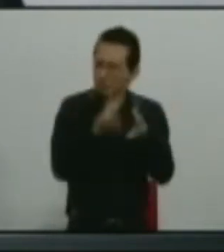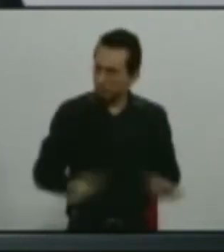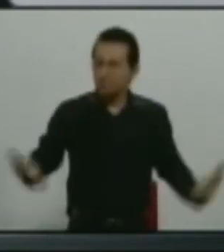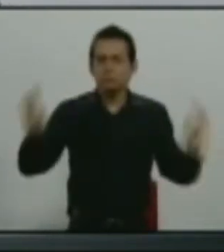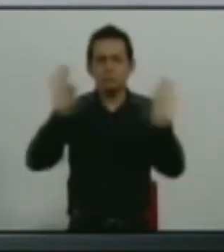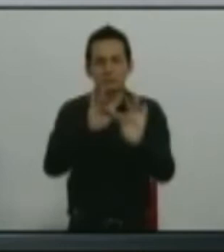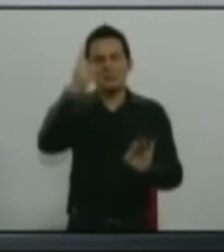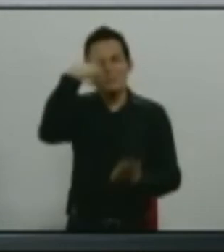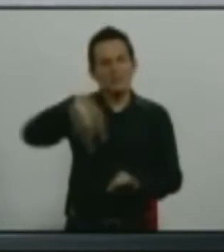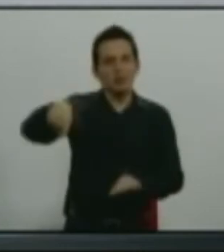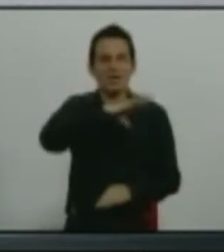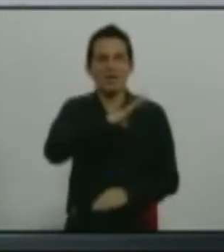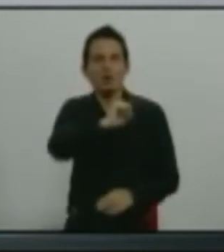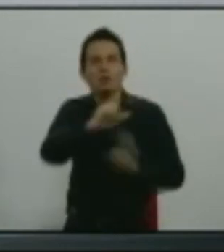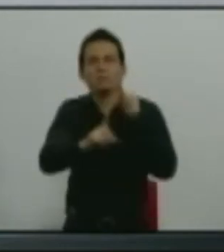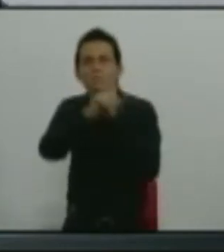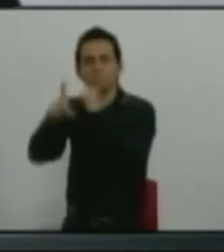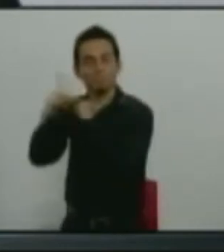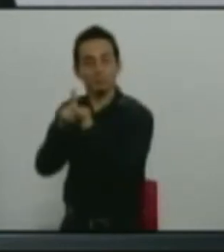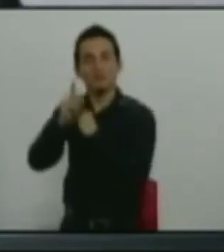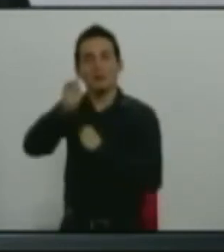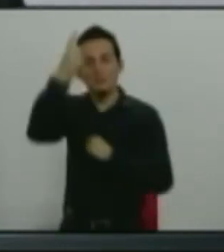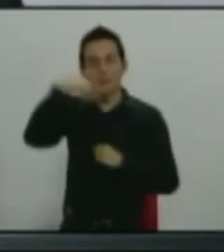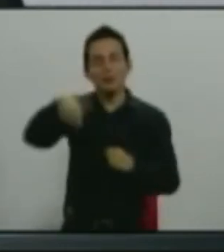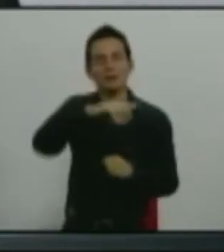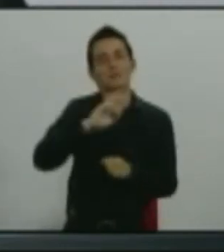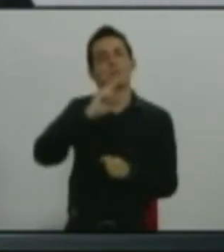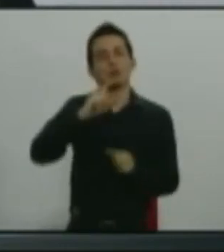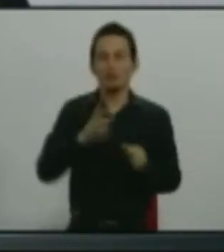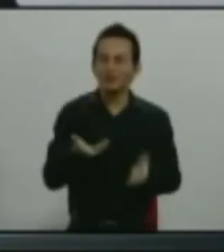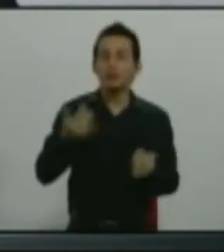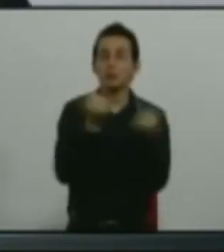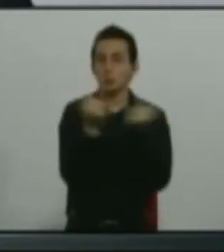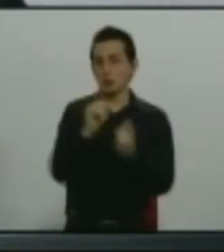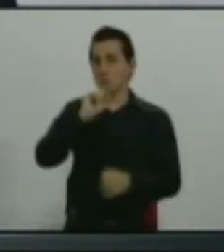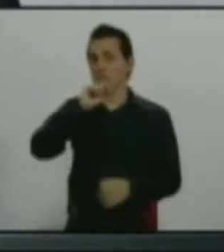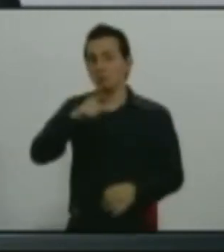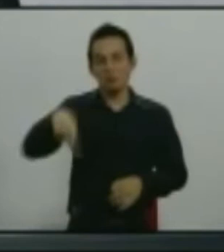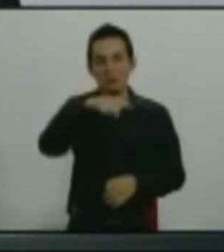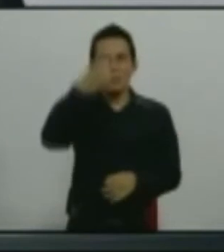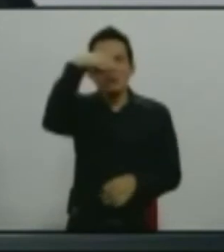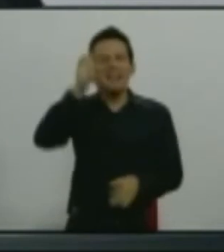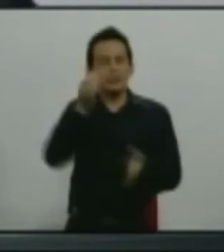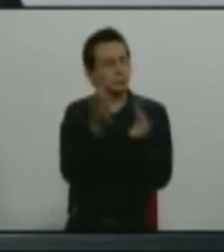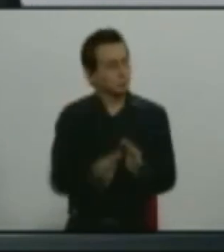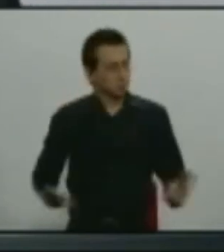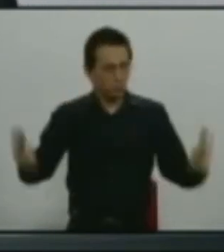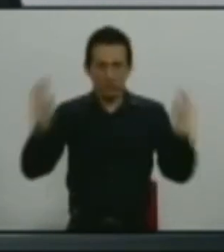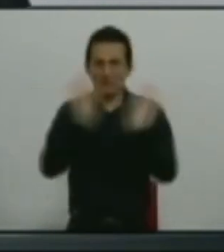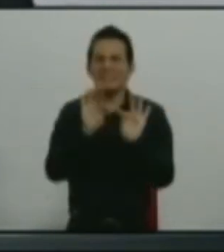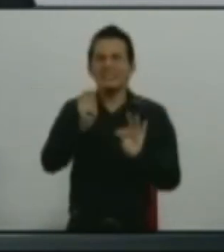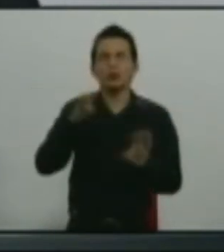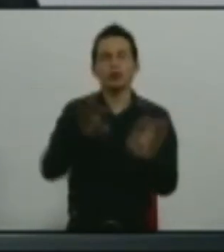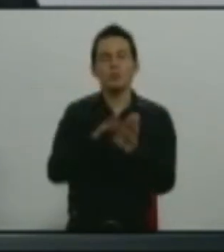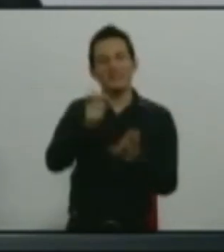en el contexto de que estamos viviendo actualmente en nuestra ciudad. Pero también tendré la oportunidad de mostrarte que algo muy importante para poder lograr un verdadero